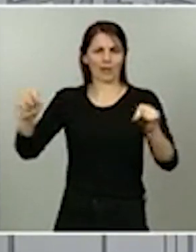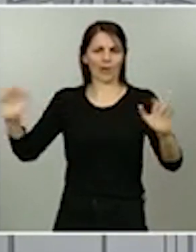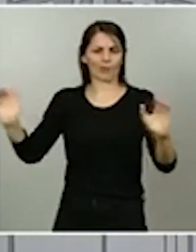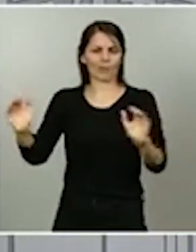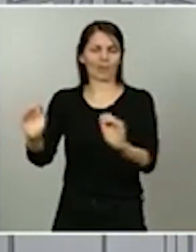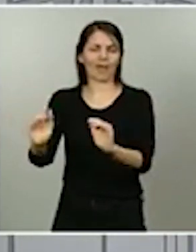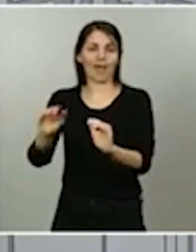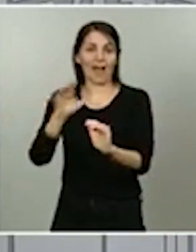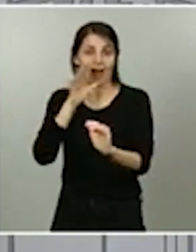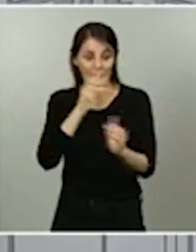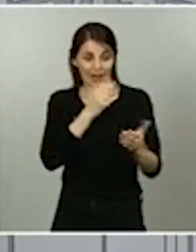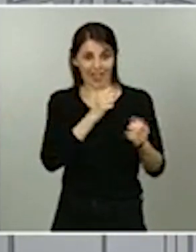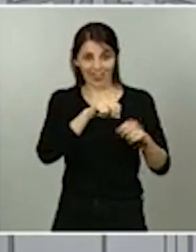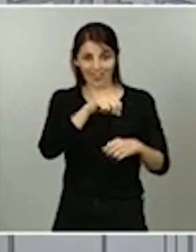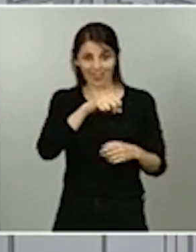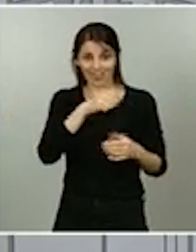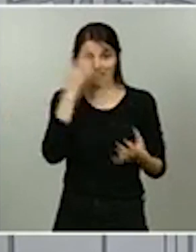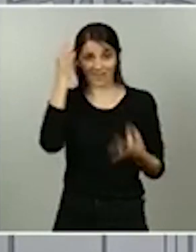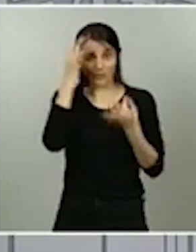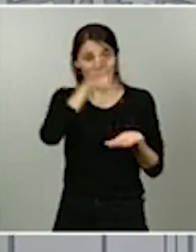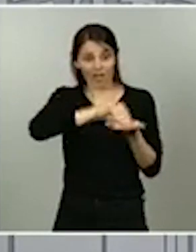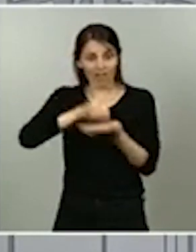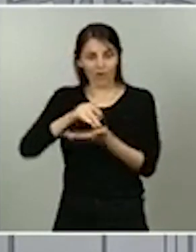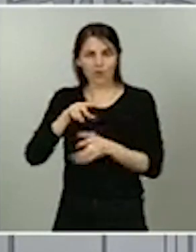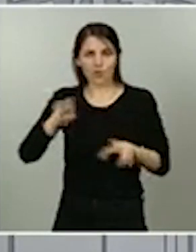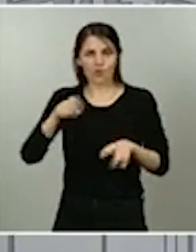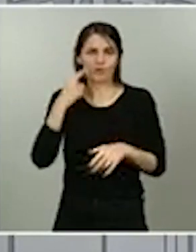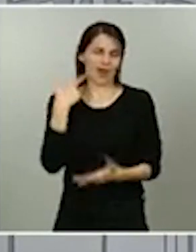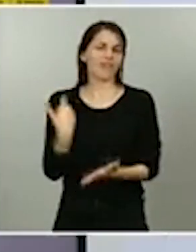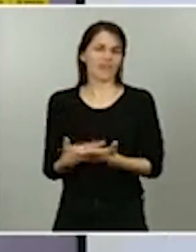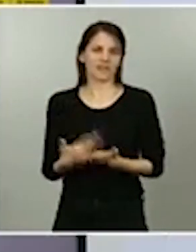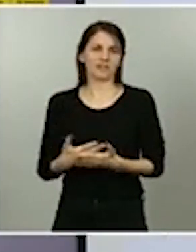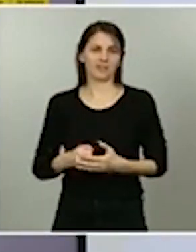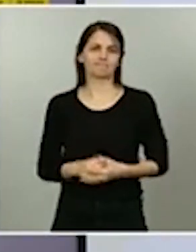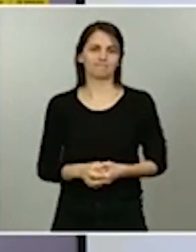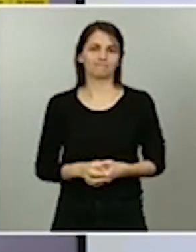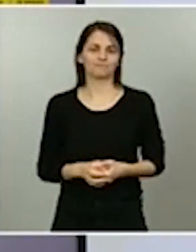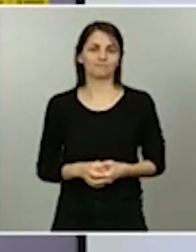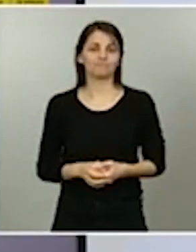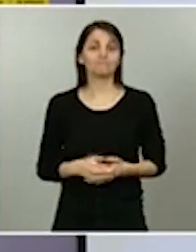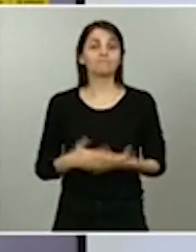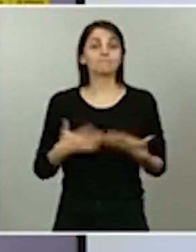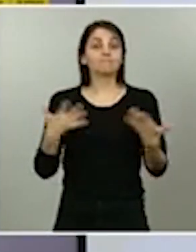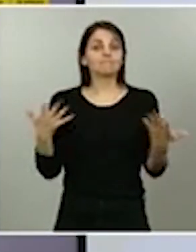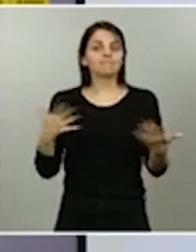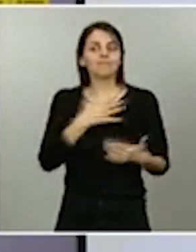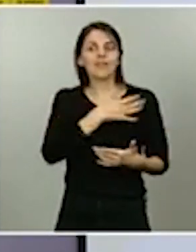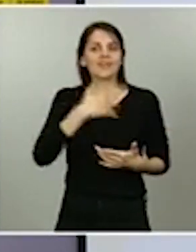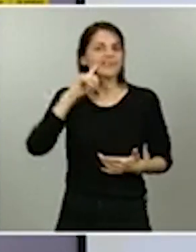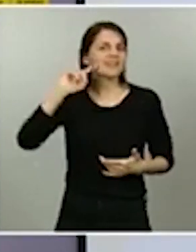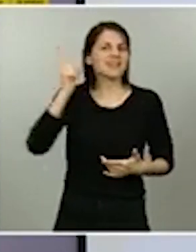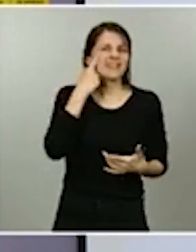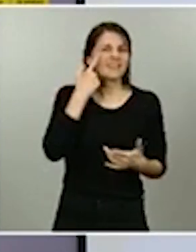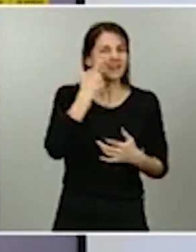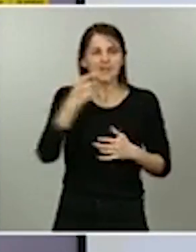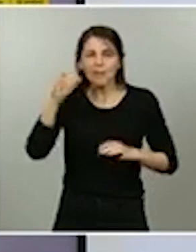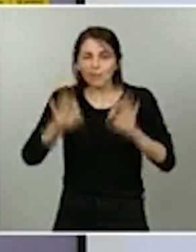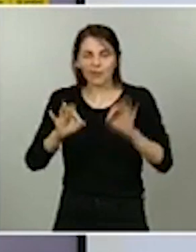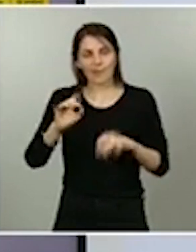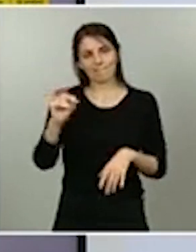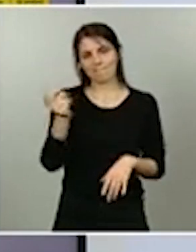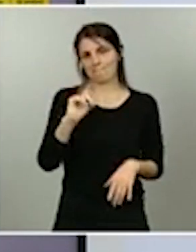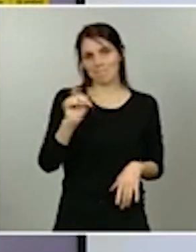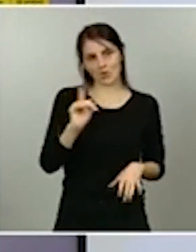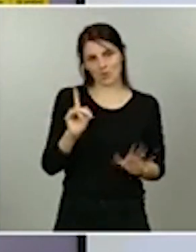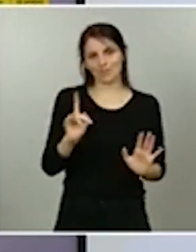mismo es muy baja en muchos territorios. Eso no quiere decir que lo detectemos todo y no quiere decir que no haya todavía riesgo, pero sí que es